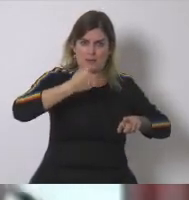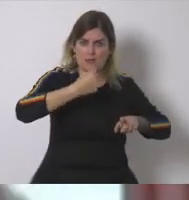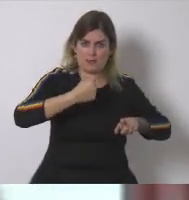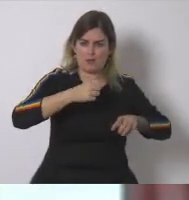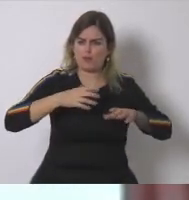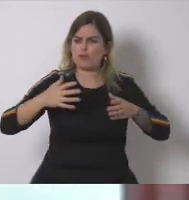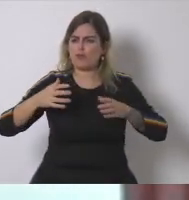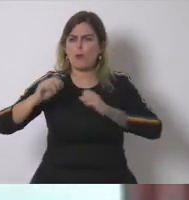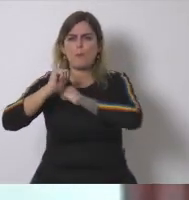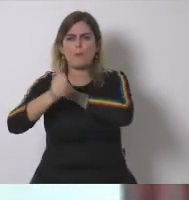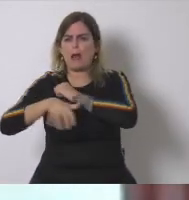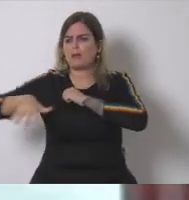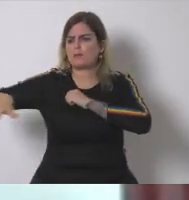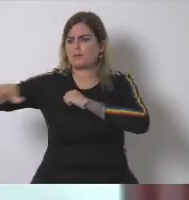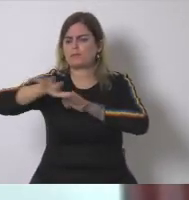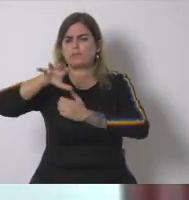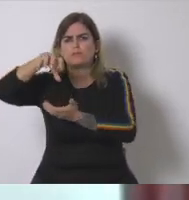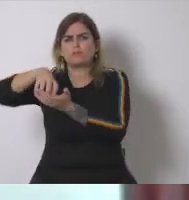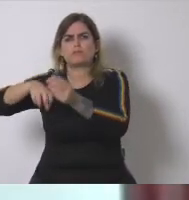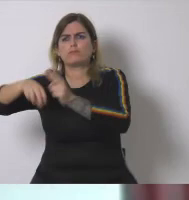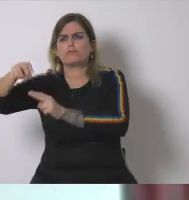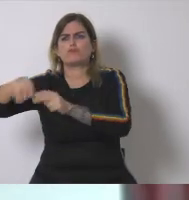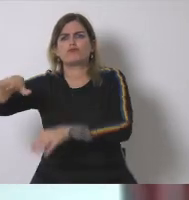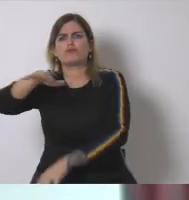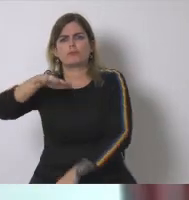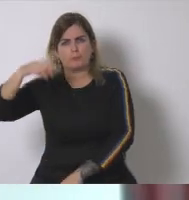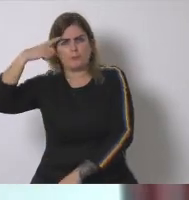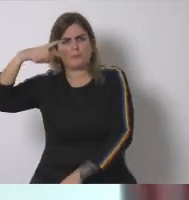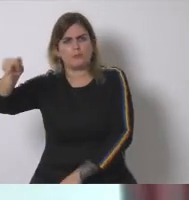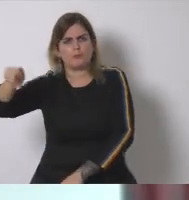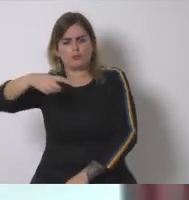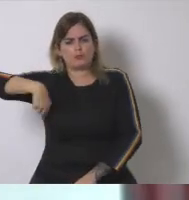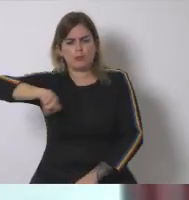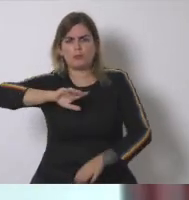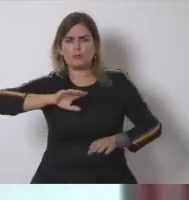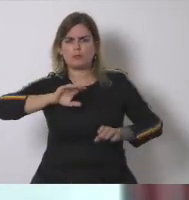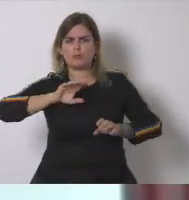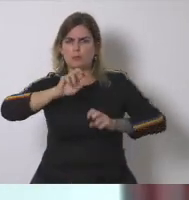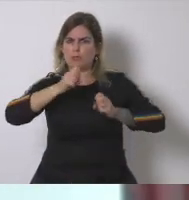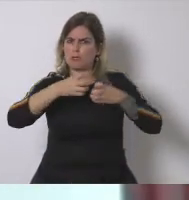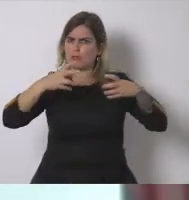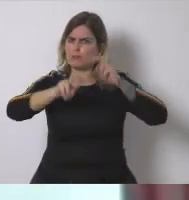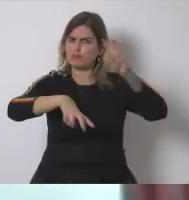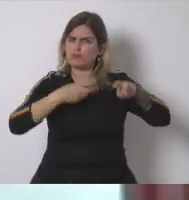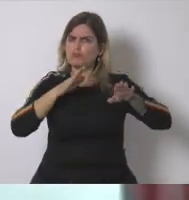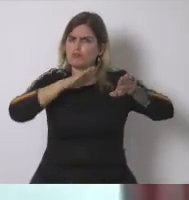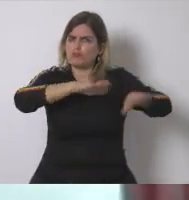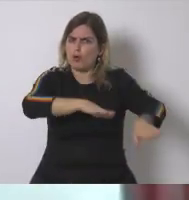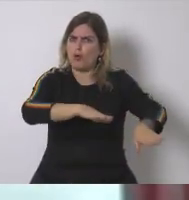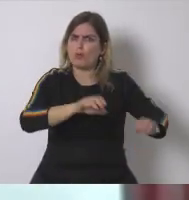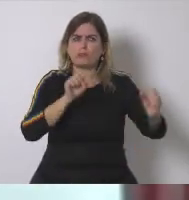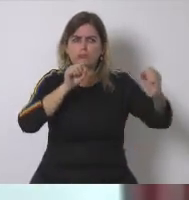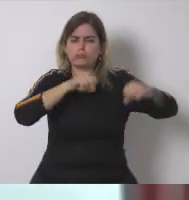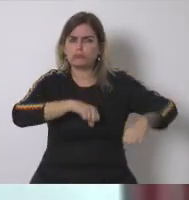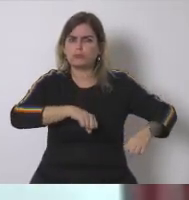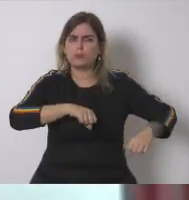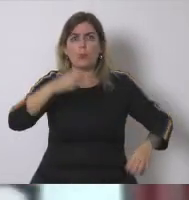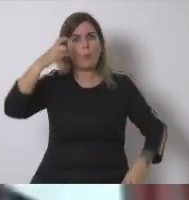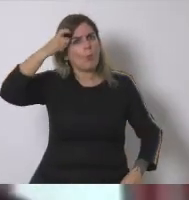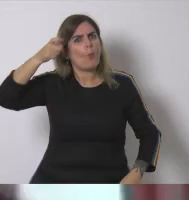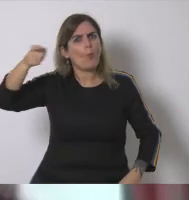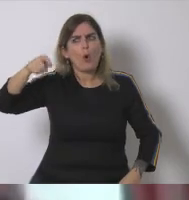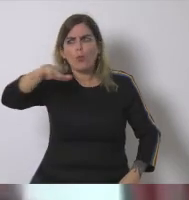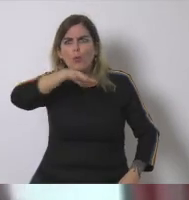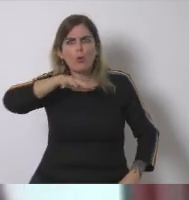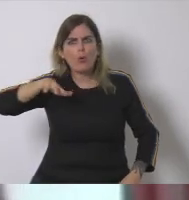los agricultores y los ganaderos están a favor estamos a favor de la renovable y